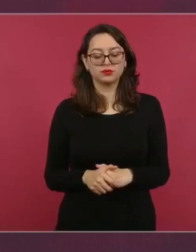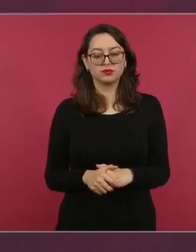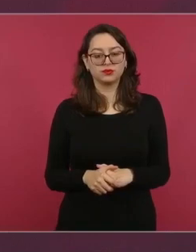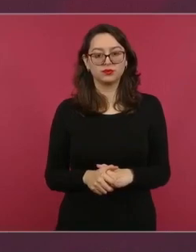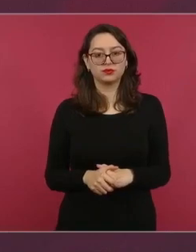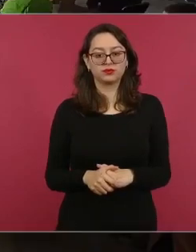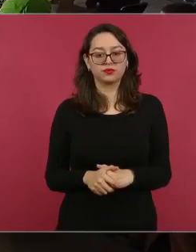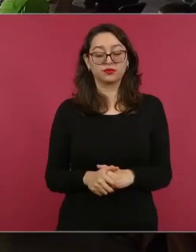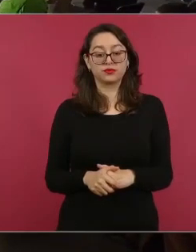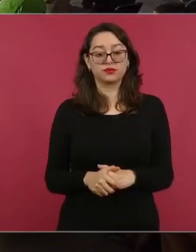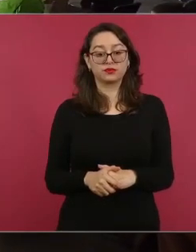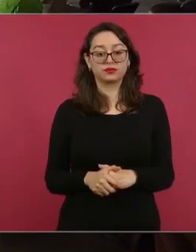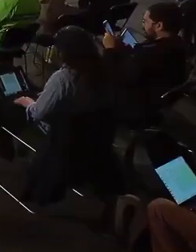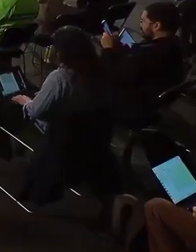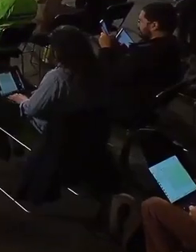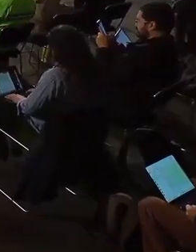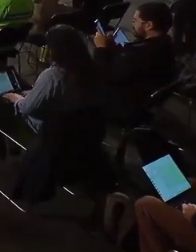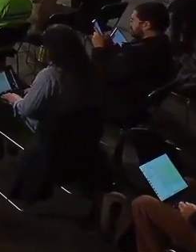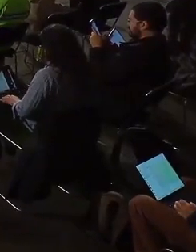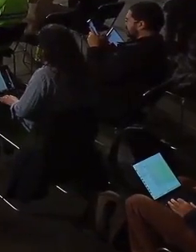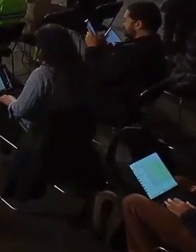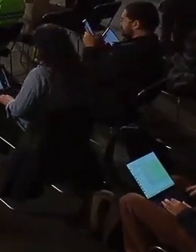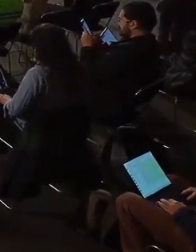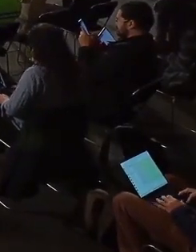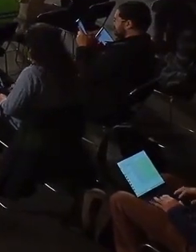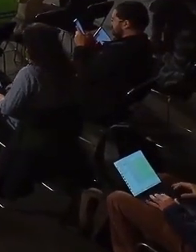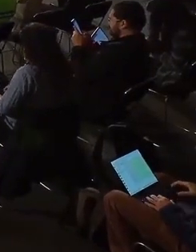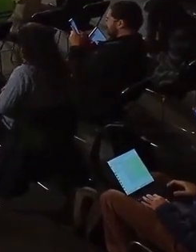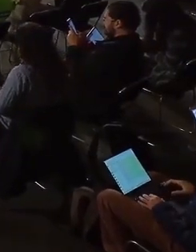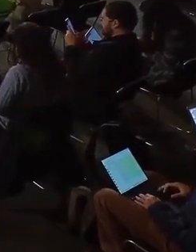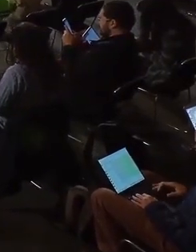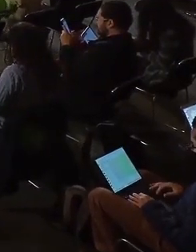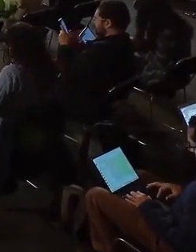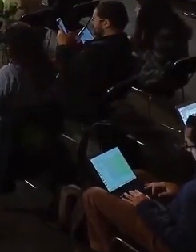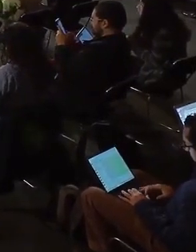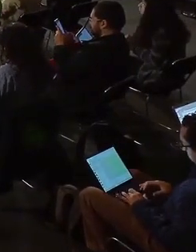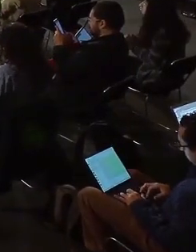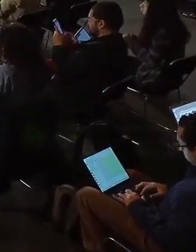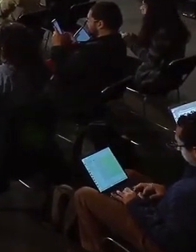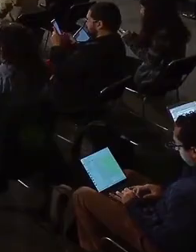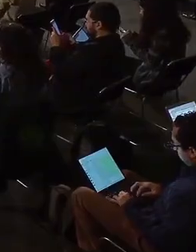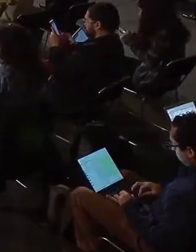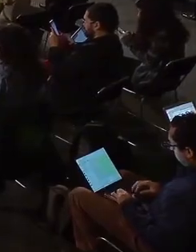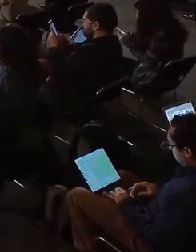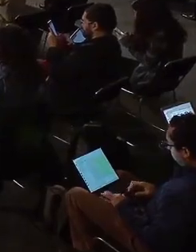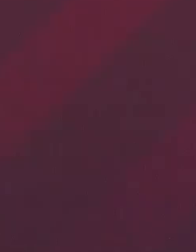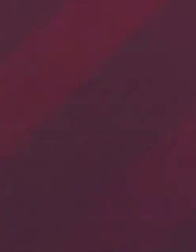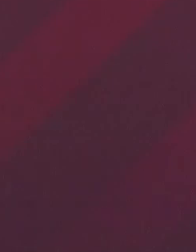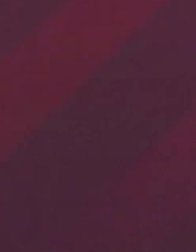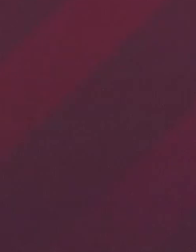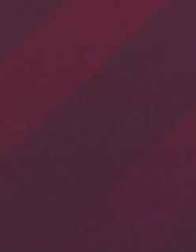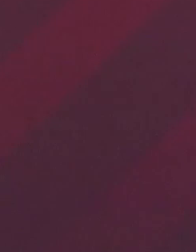18. en una semana, en una semana